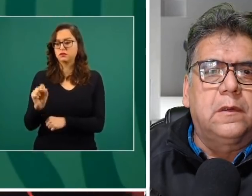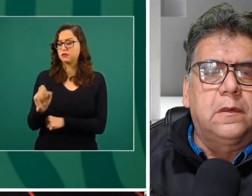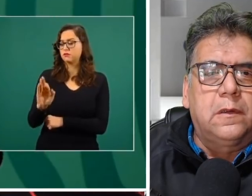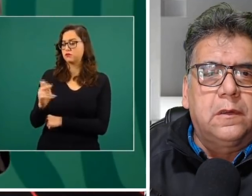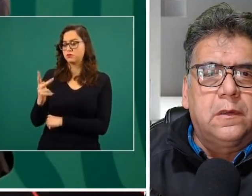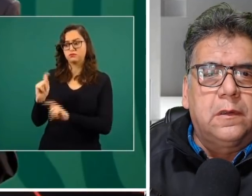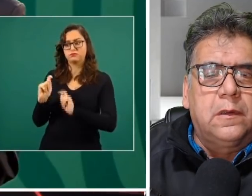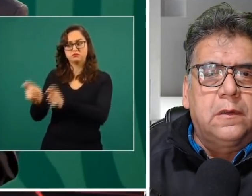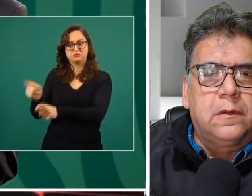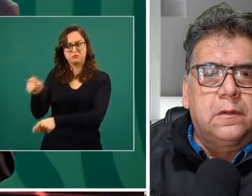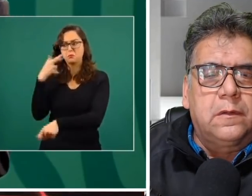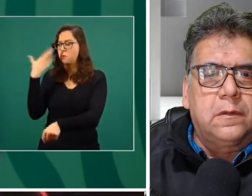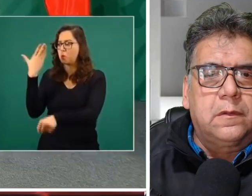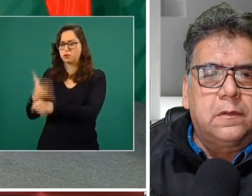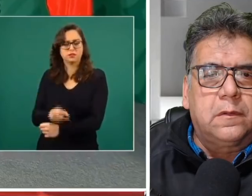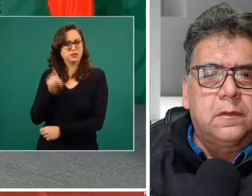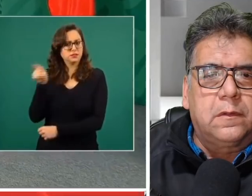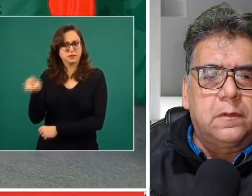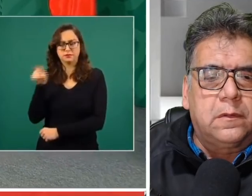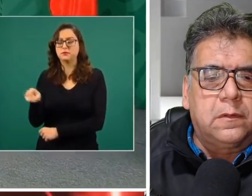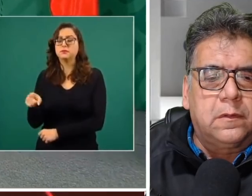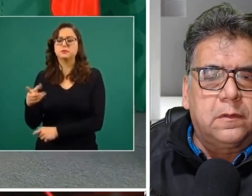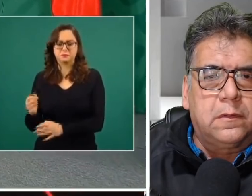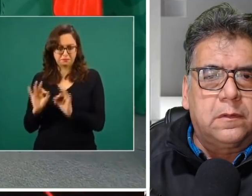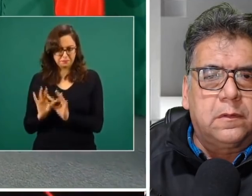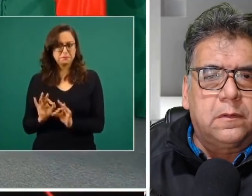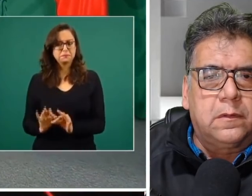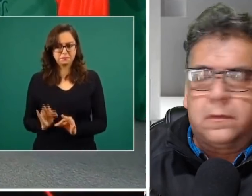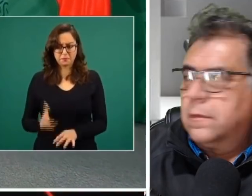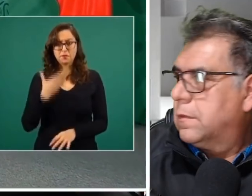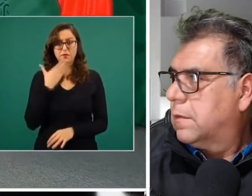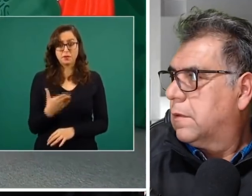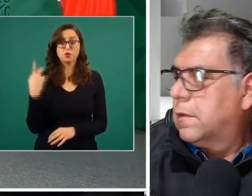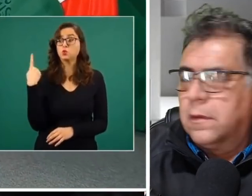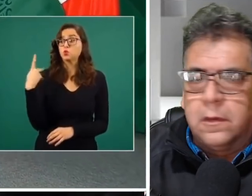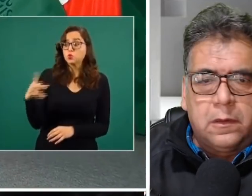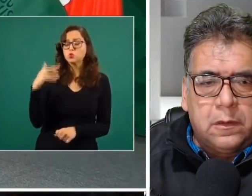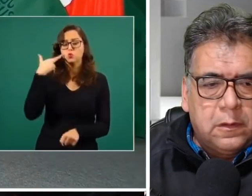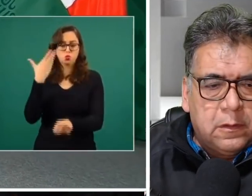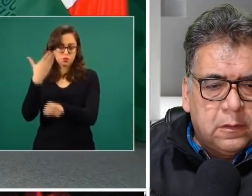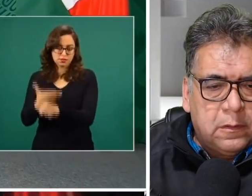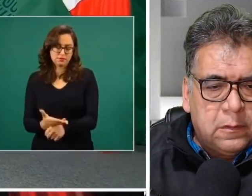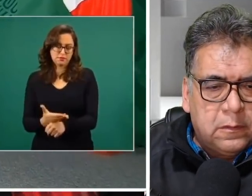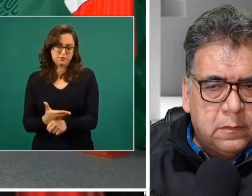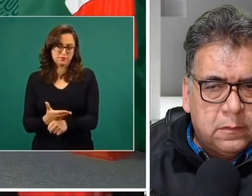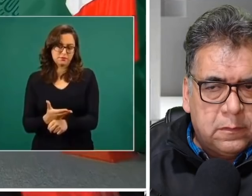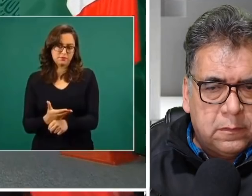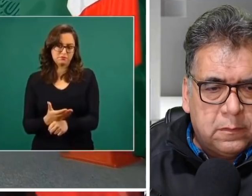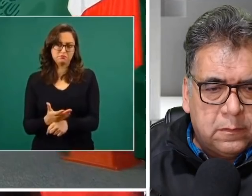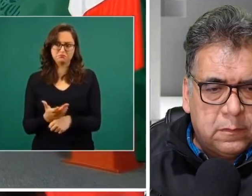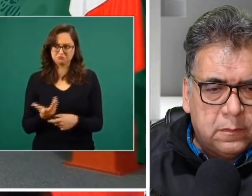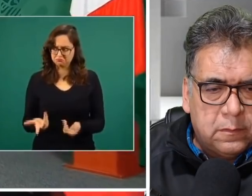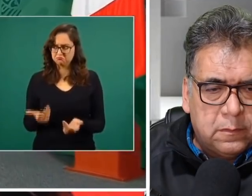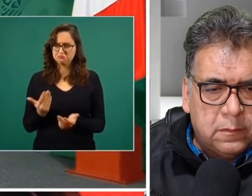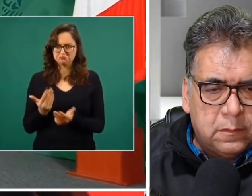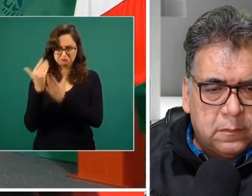en ese sentido, bueno, en lo que es su responsabilidad. Está actuando bien